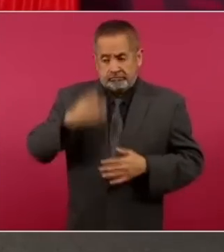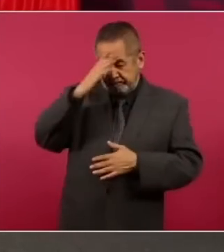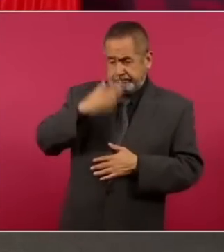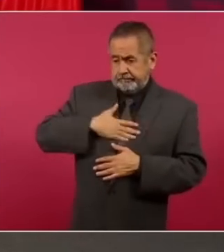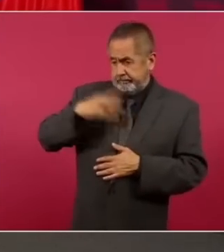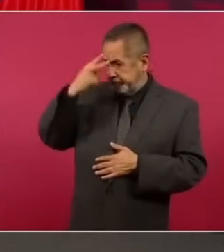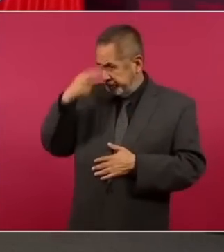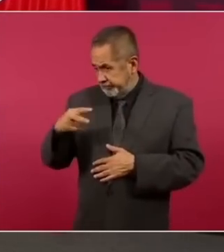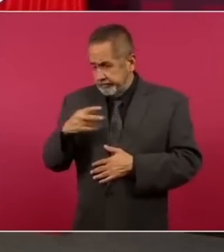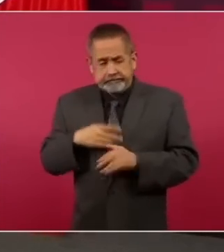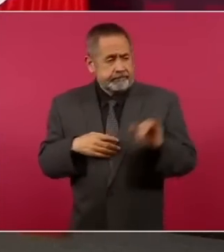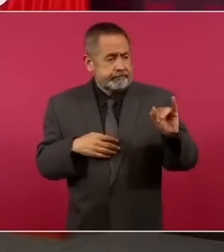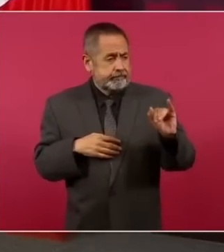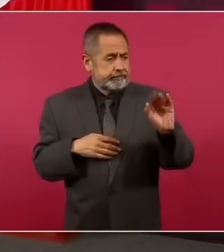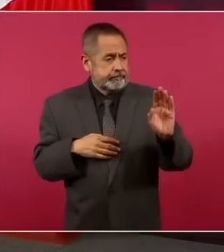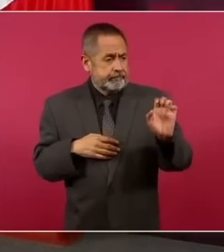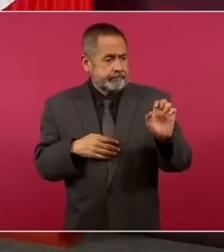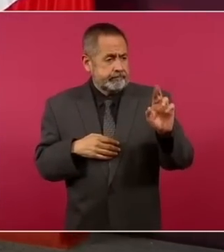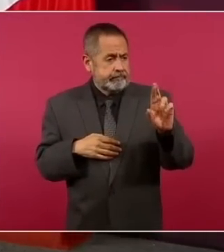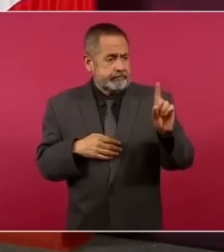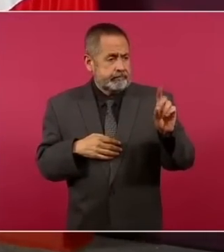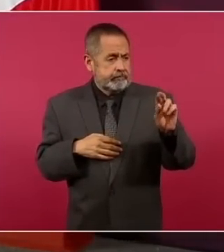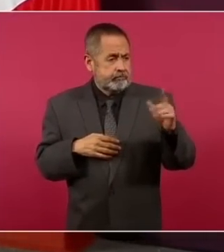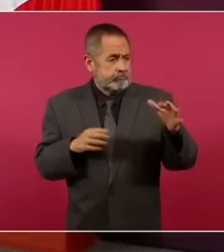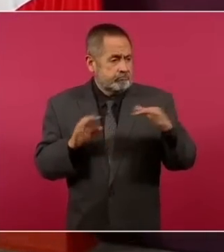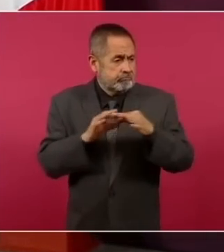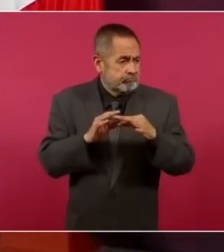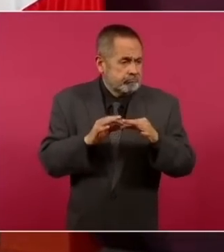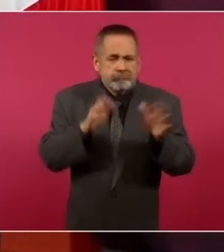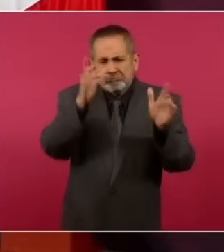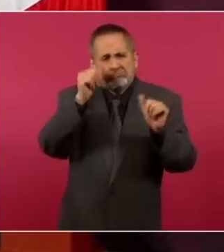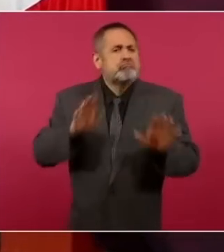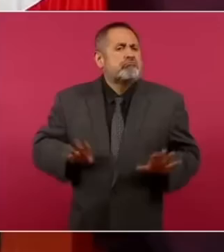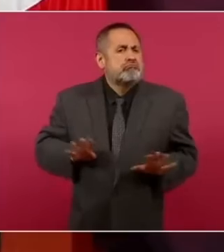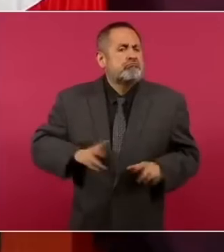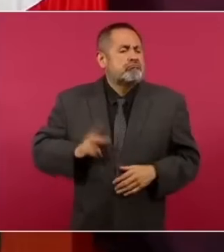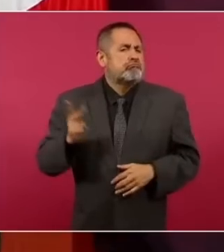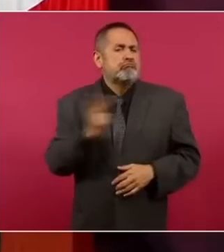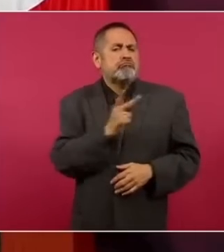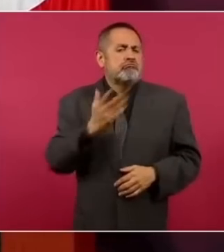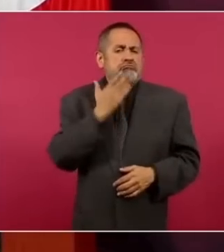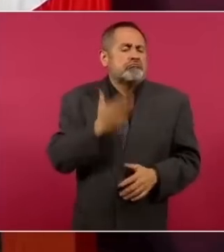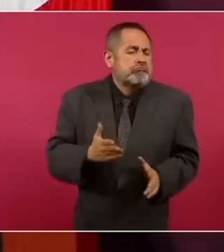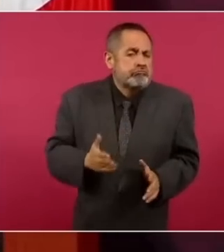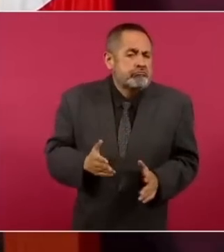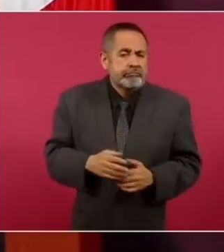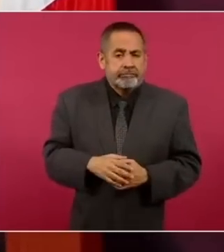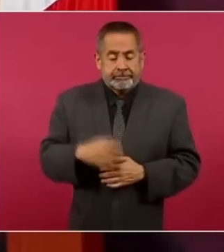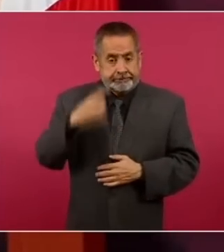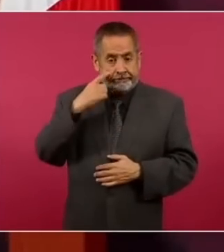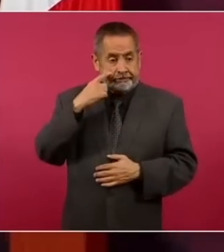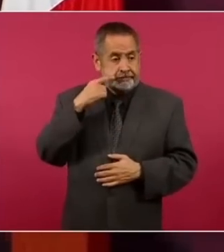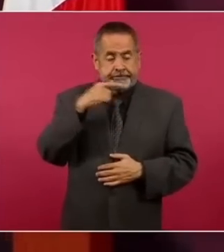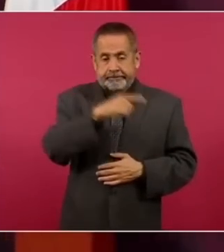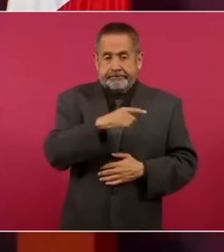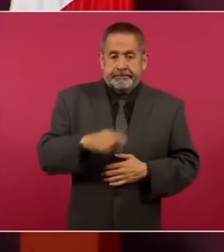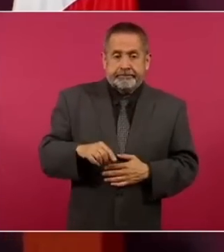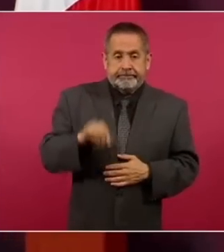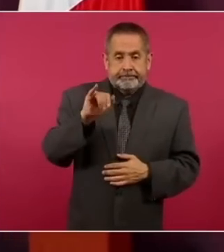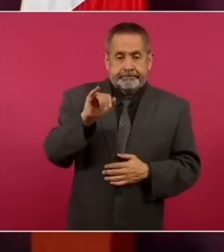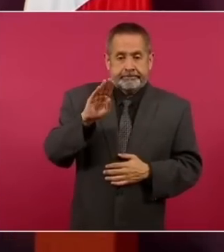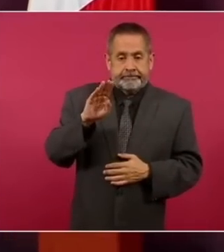Iberdrola inicia su